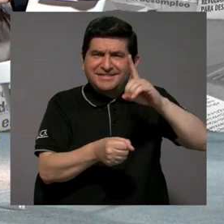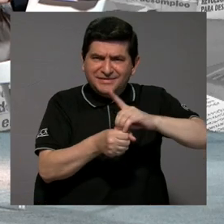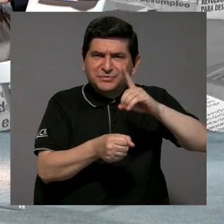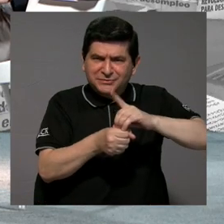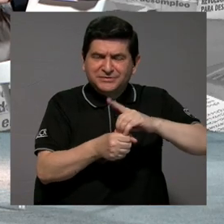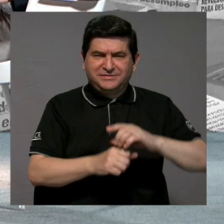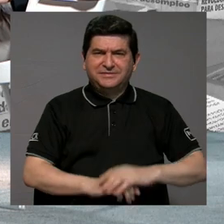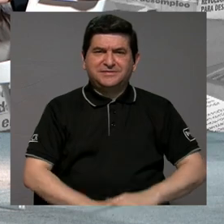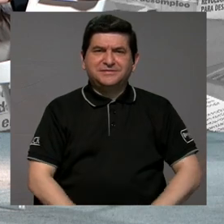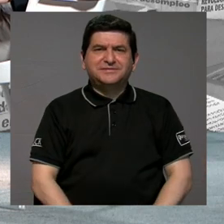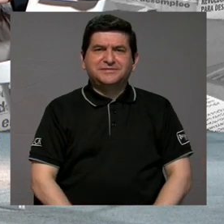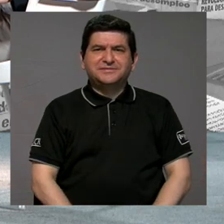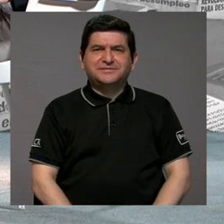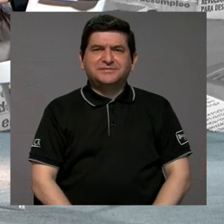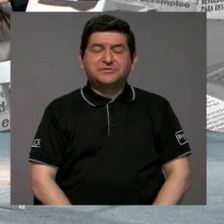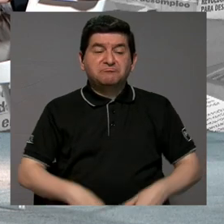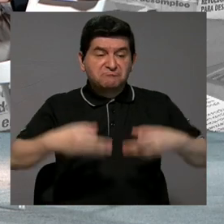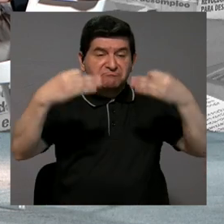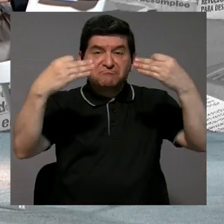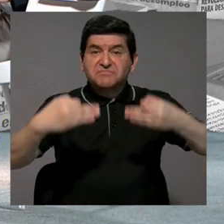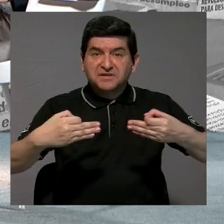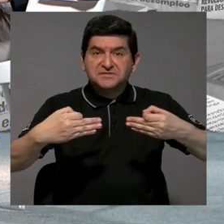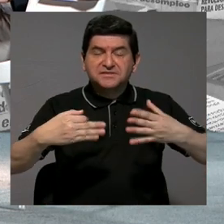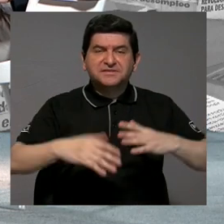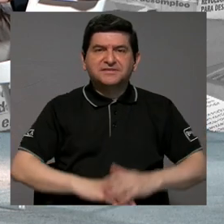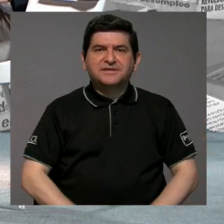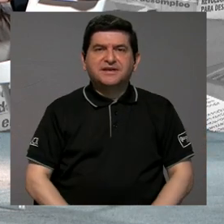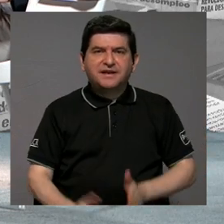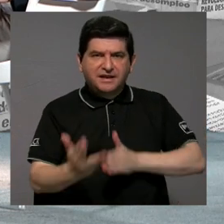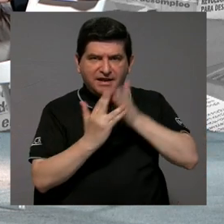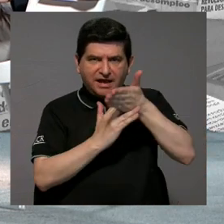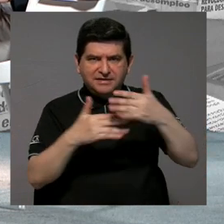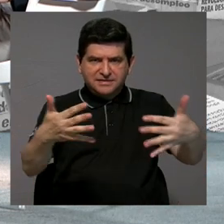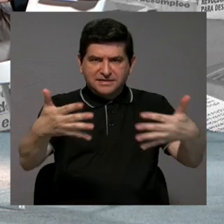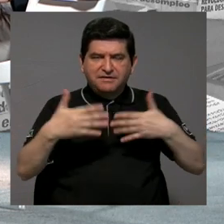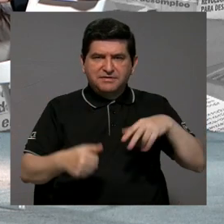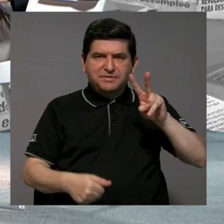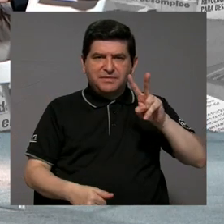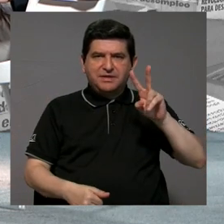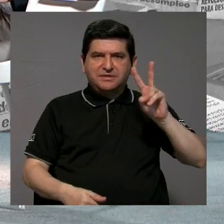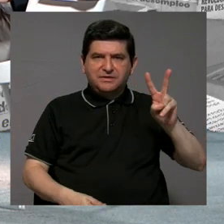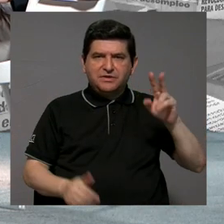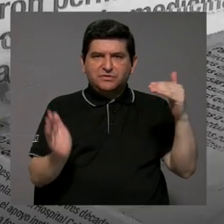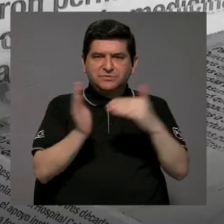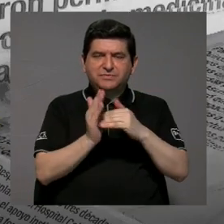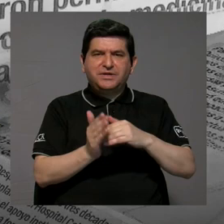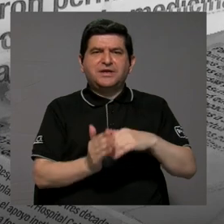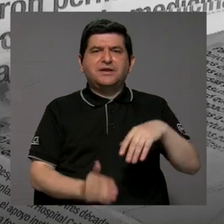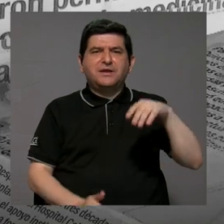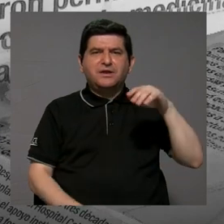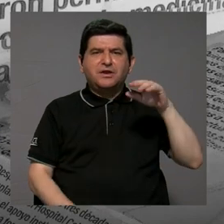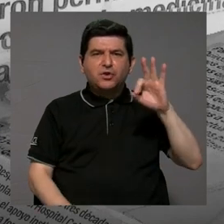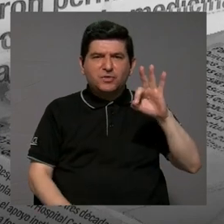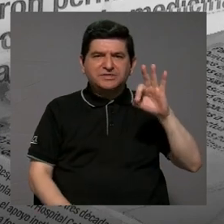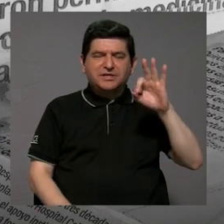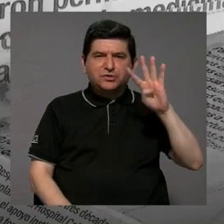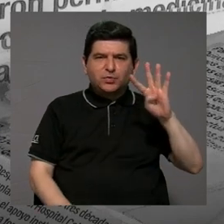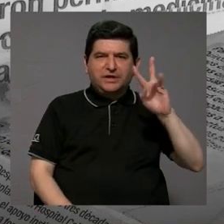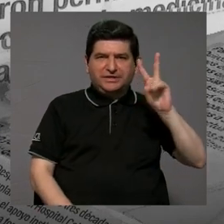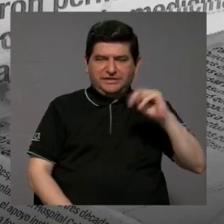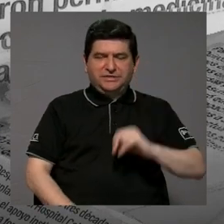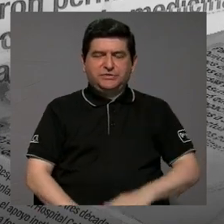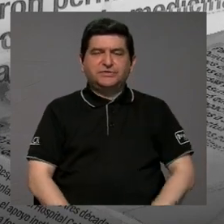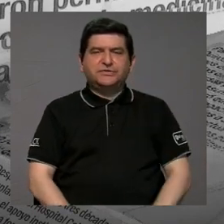decidieron, mediante el expediente 22.942,